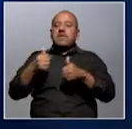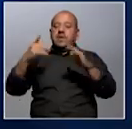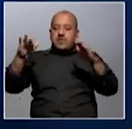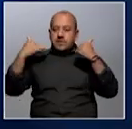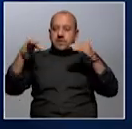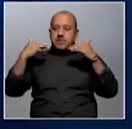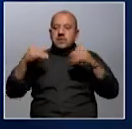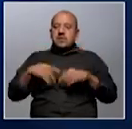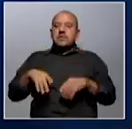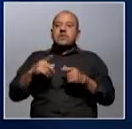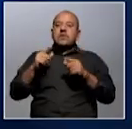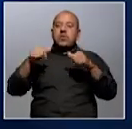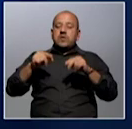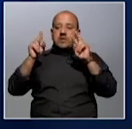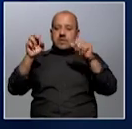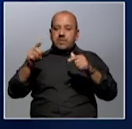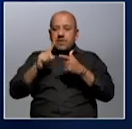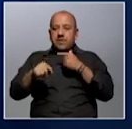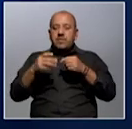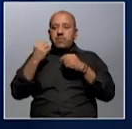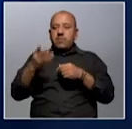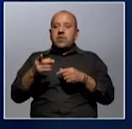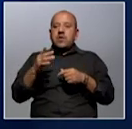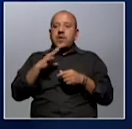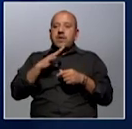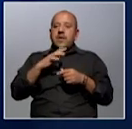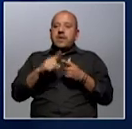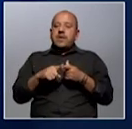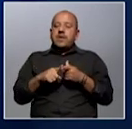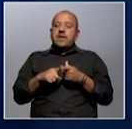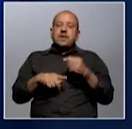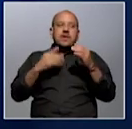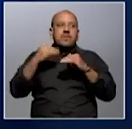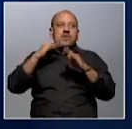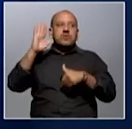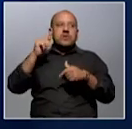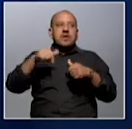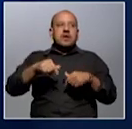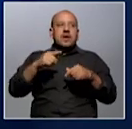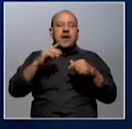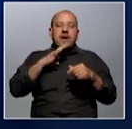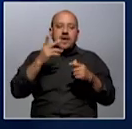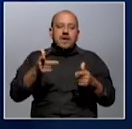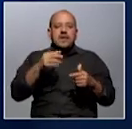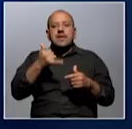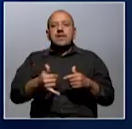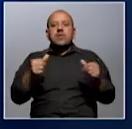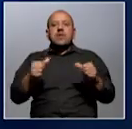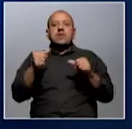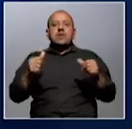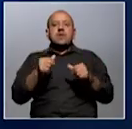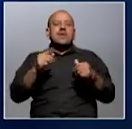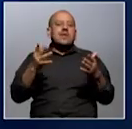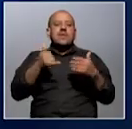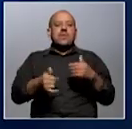activo y menos sedentario es el tema de hoy. ¿Por qué? Porque está un poco en la mayoría de los uruguayos el que deberíamos hacer, ¿no? ¿Qué es que